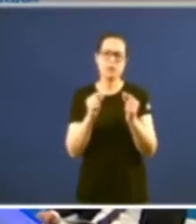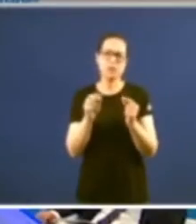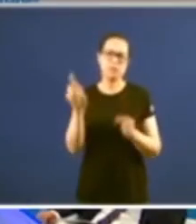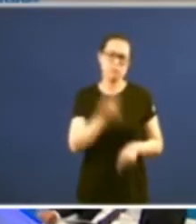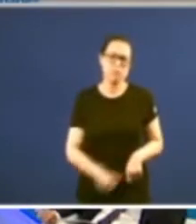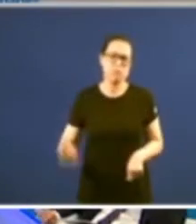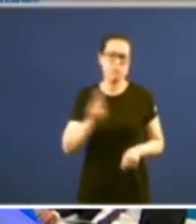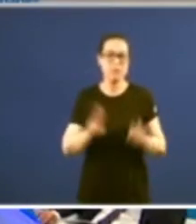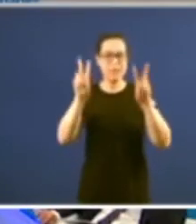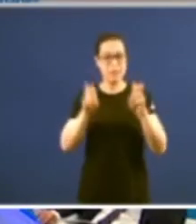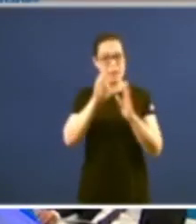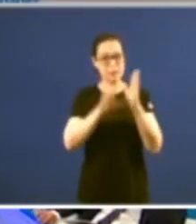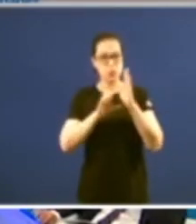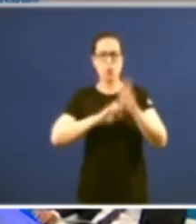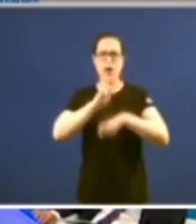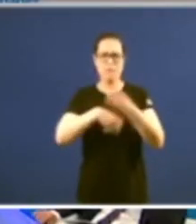a reforma estatutaria